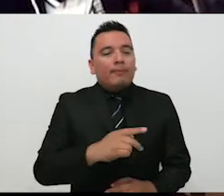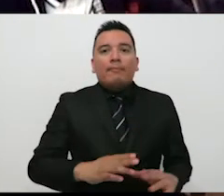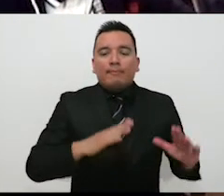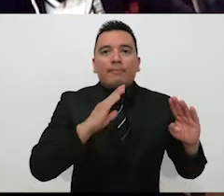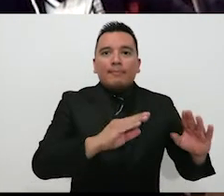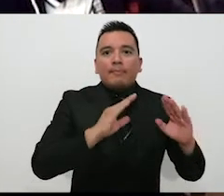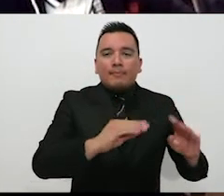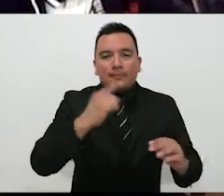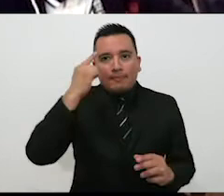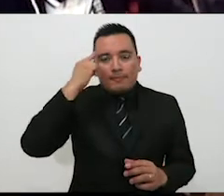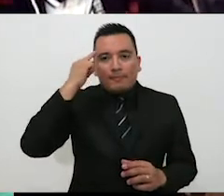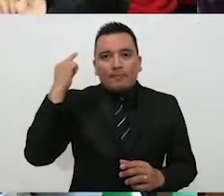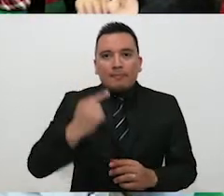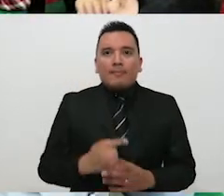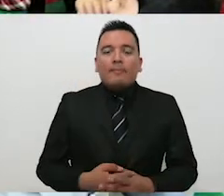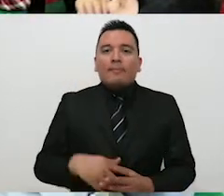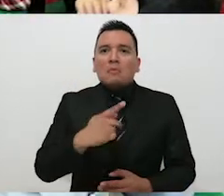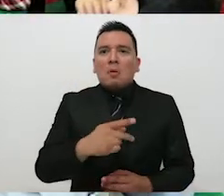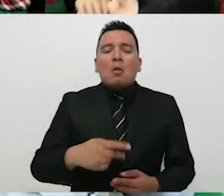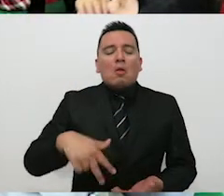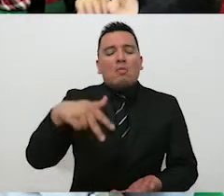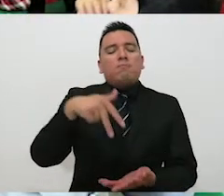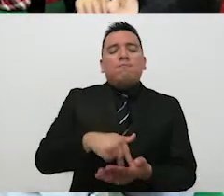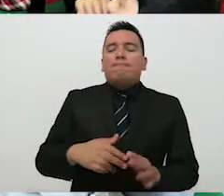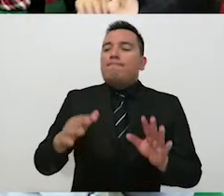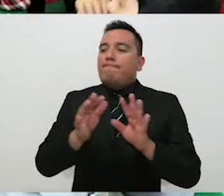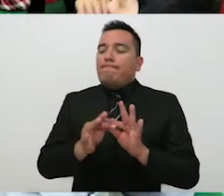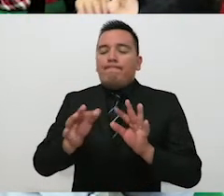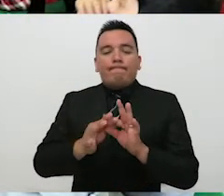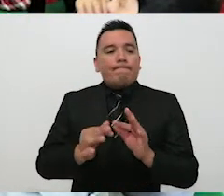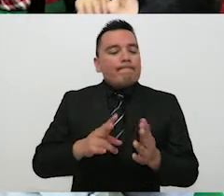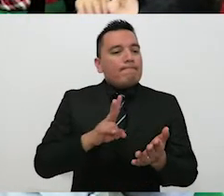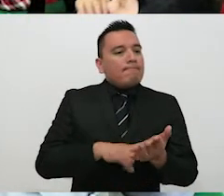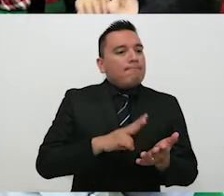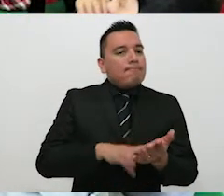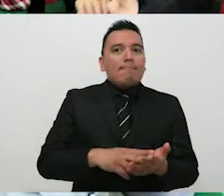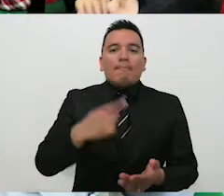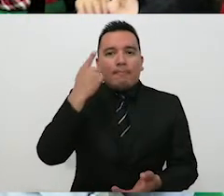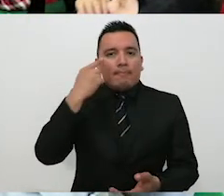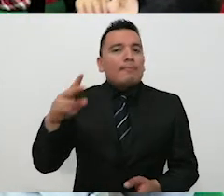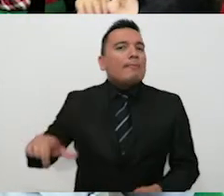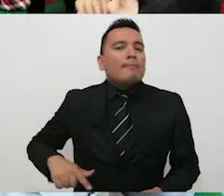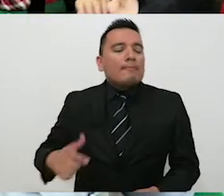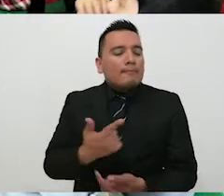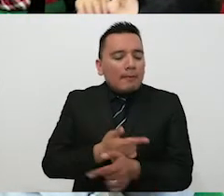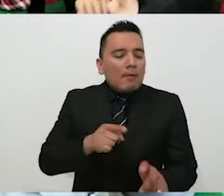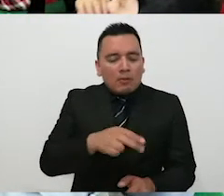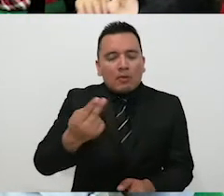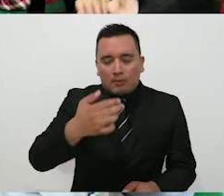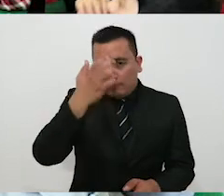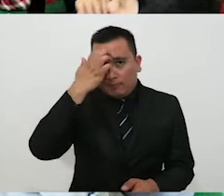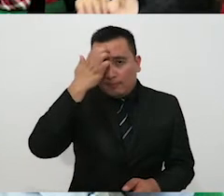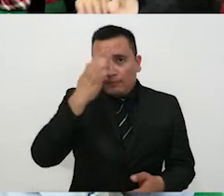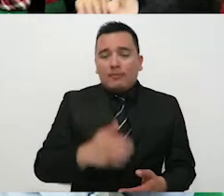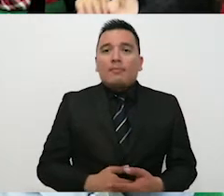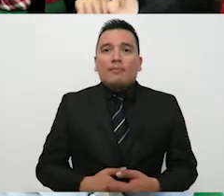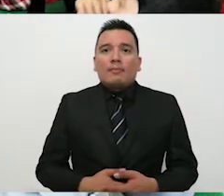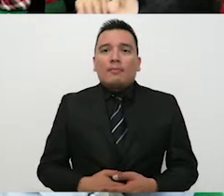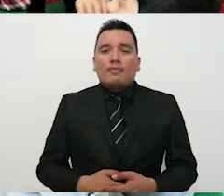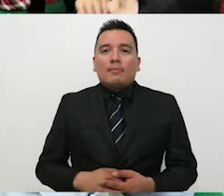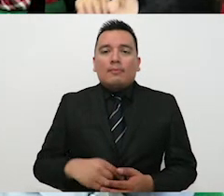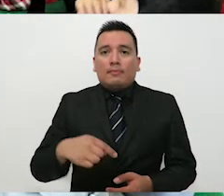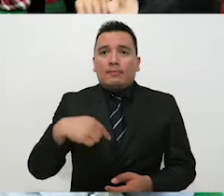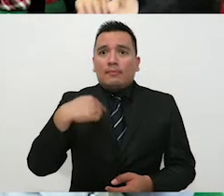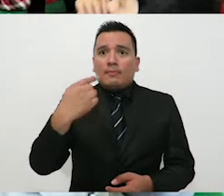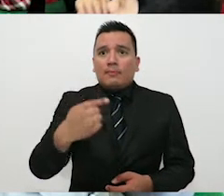Cívica, da una plática acerca de los valores democráticos que ellos desde chiquitos deben de conocer. Y posterior a que